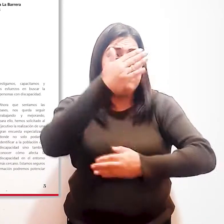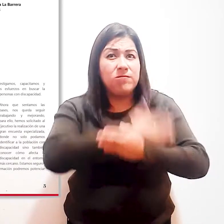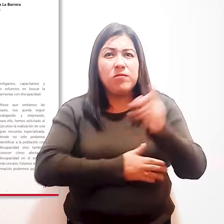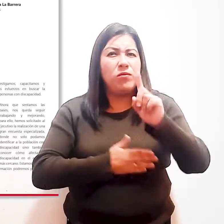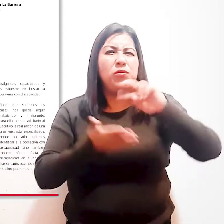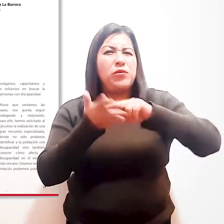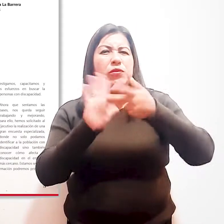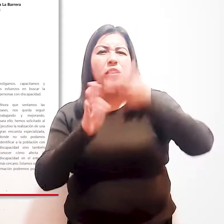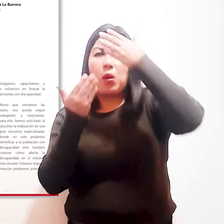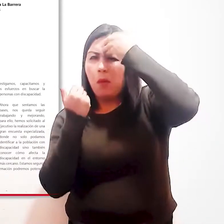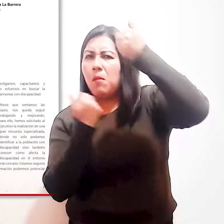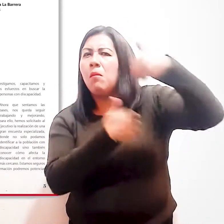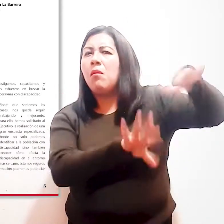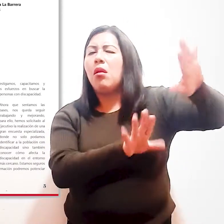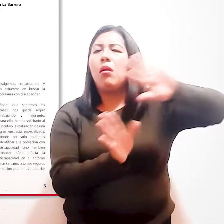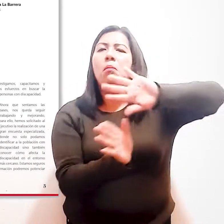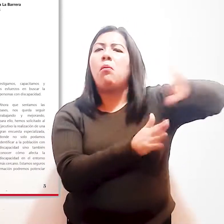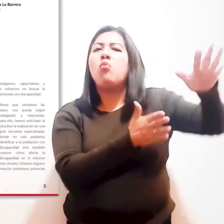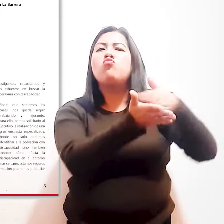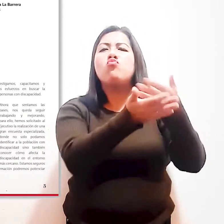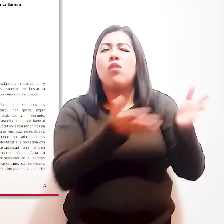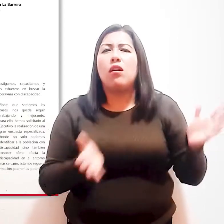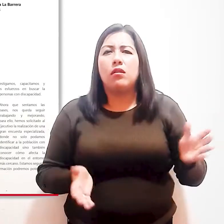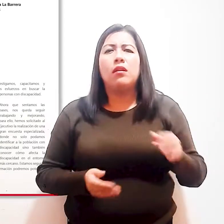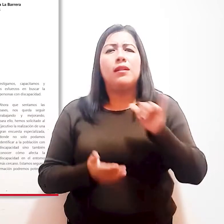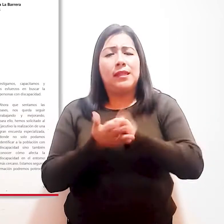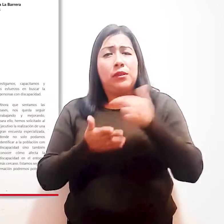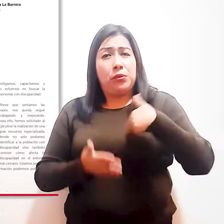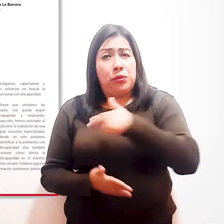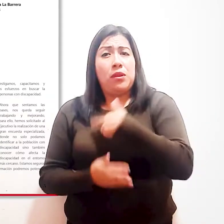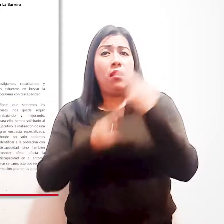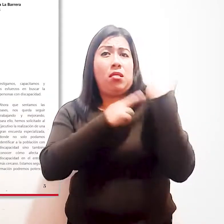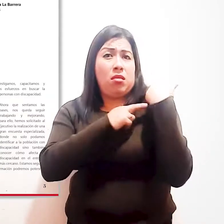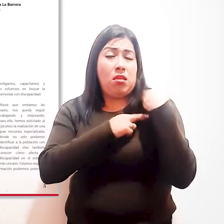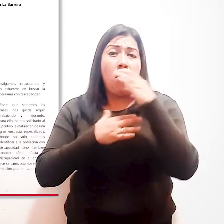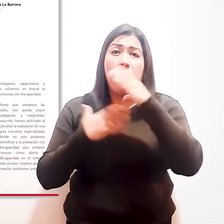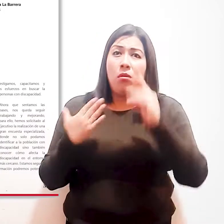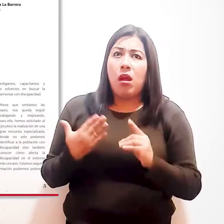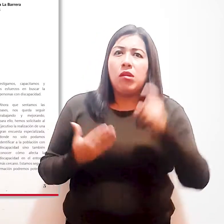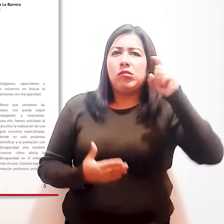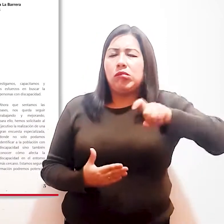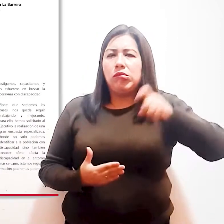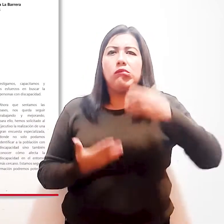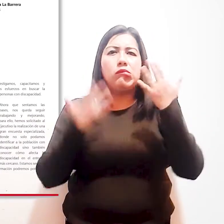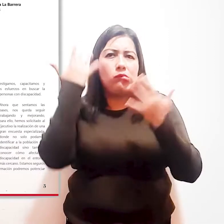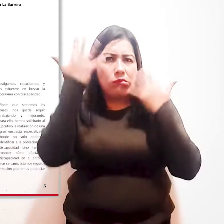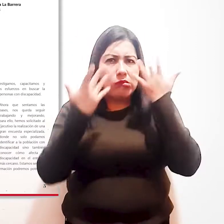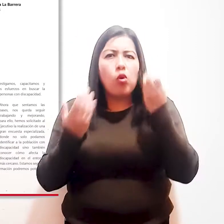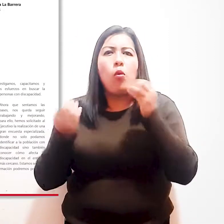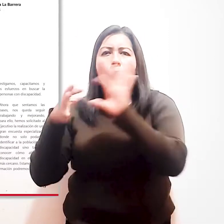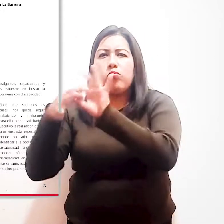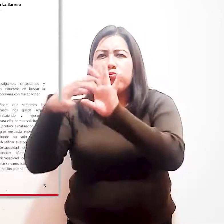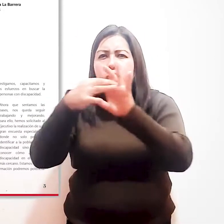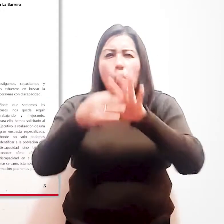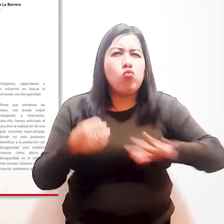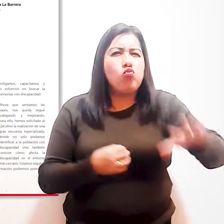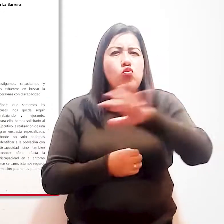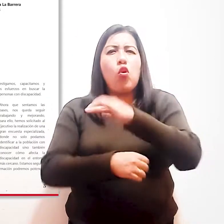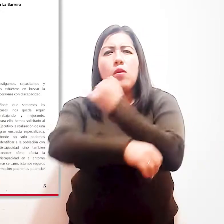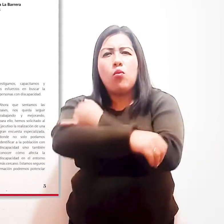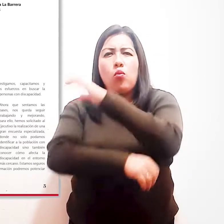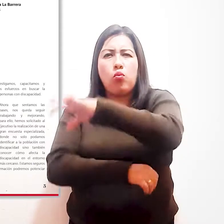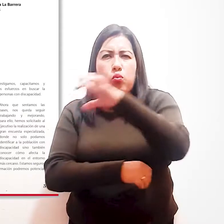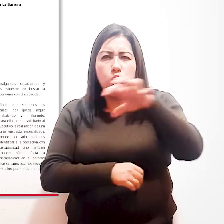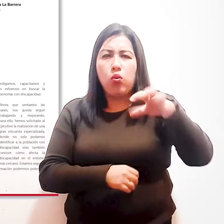u olvidadas. Es por ello que como ente rector somos la entidad que tiene la facultad de articular con todos los sectores de la